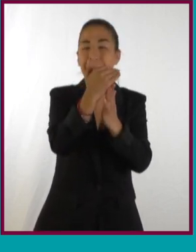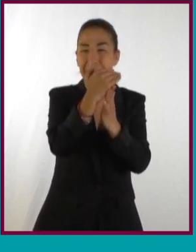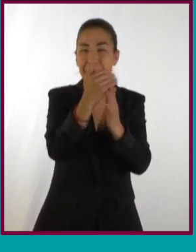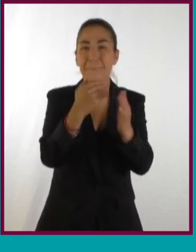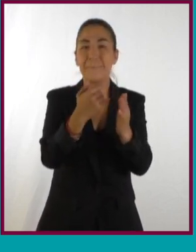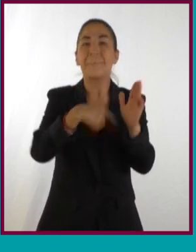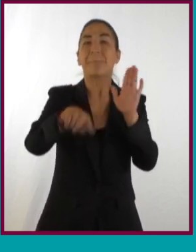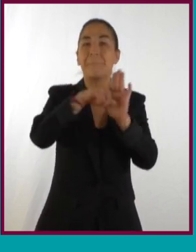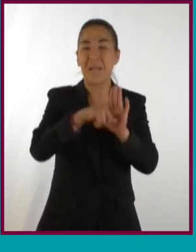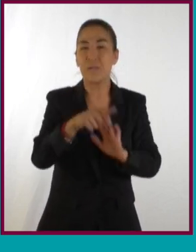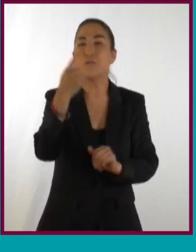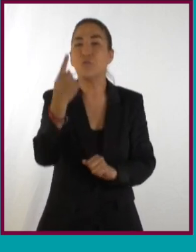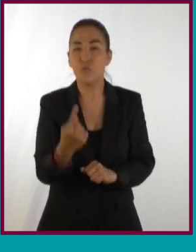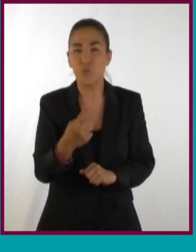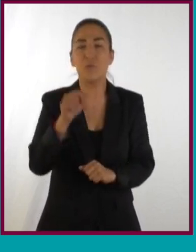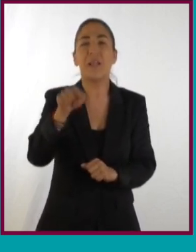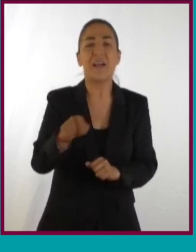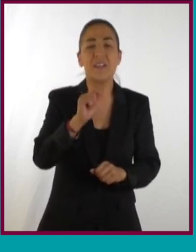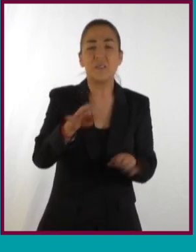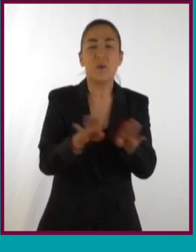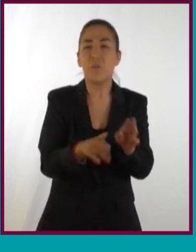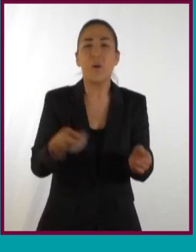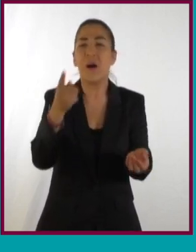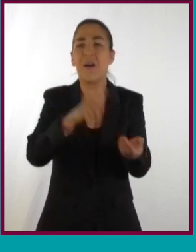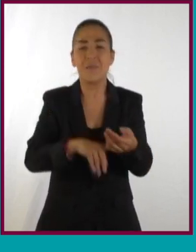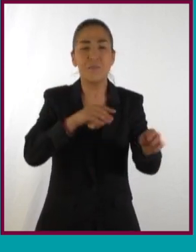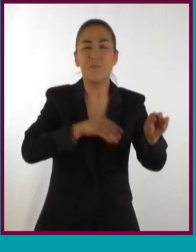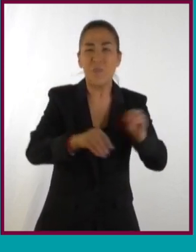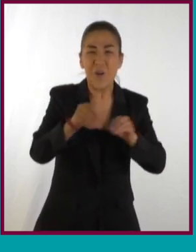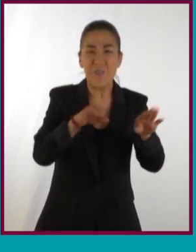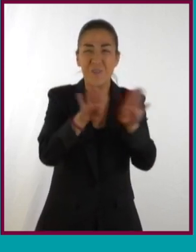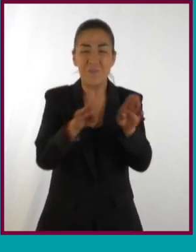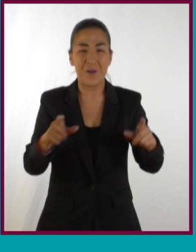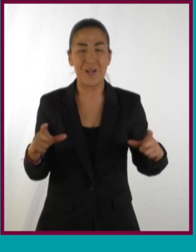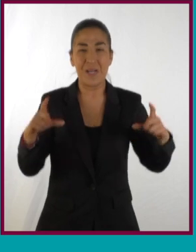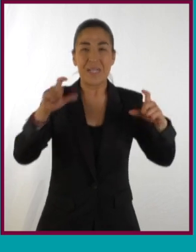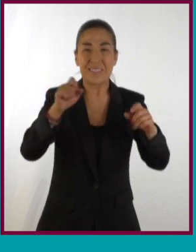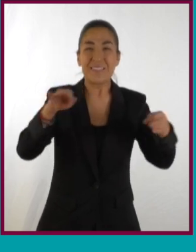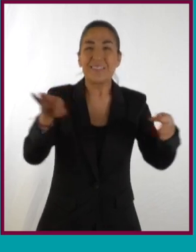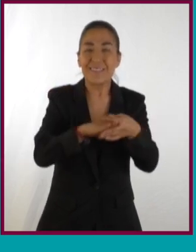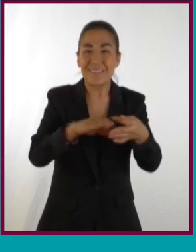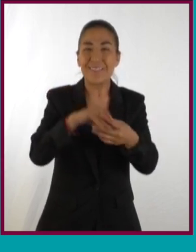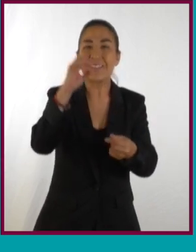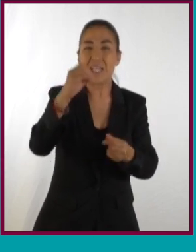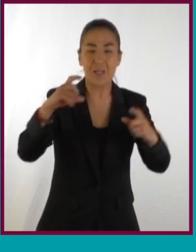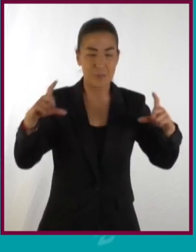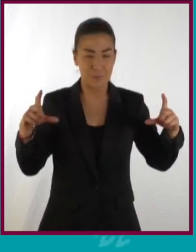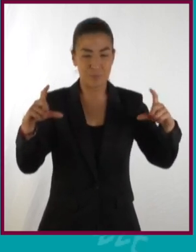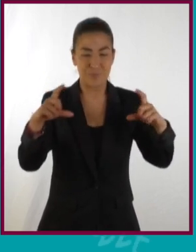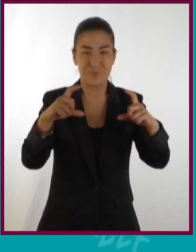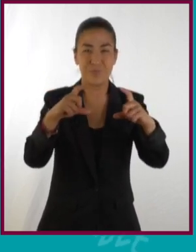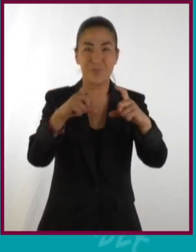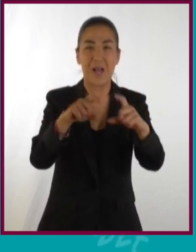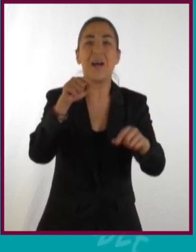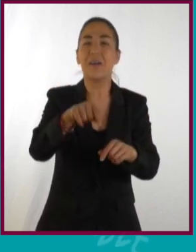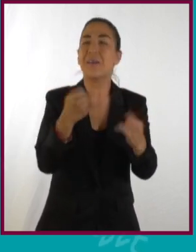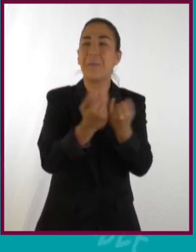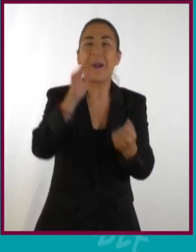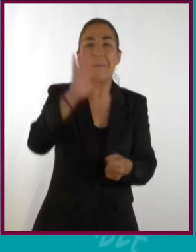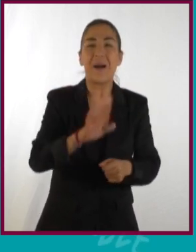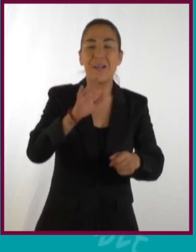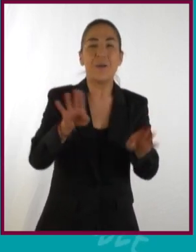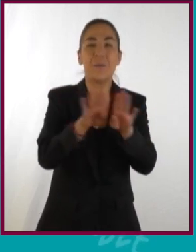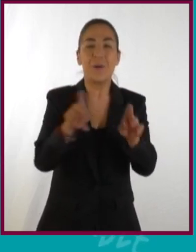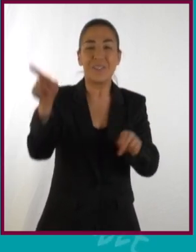pero siempre menor que uno. Esto nos lleva a deducir que mientras su excentricidad sea cercana a cero, la